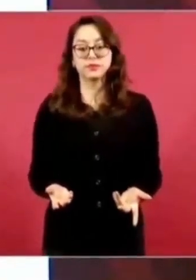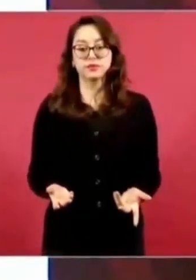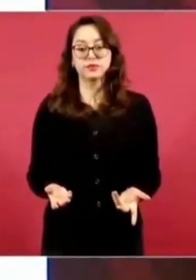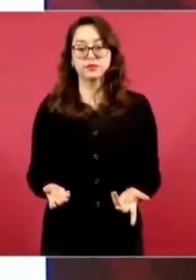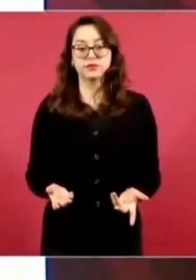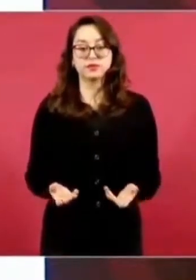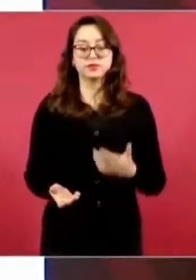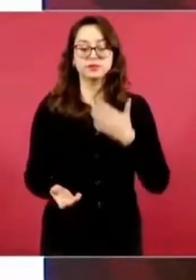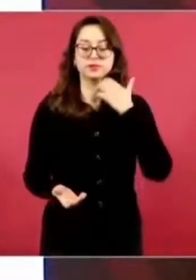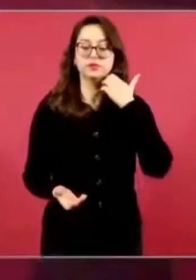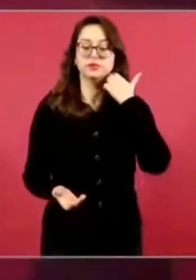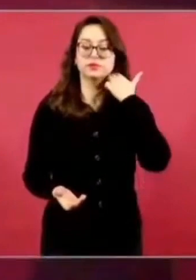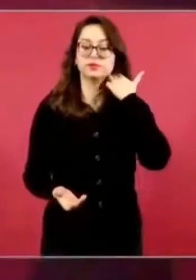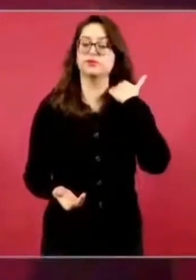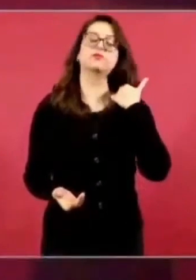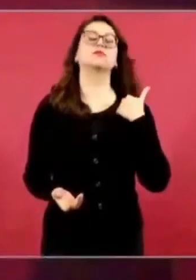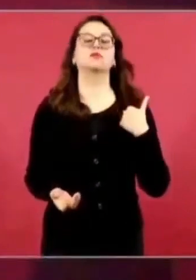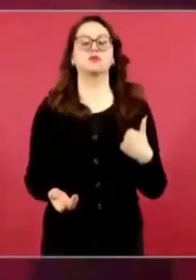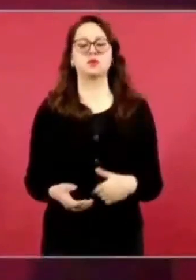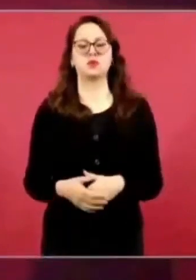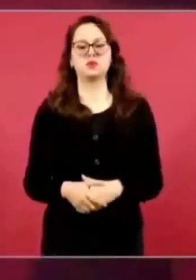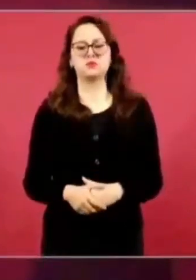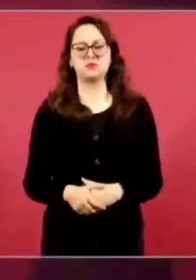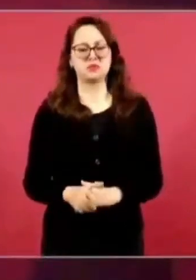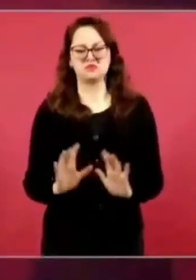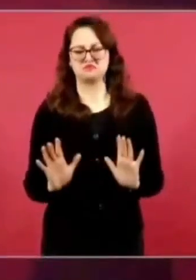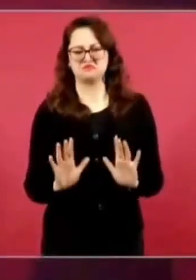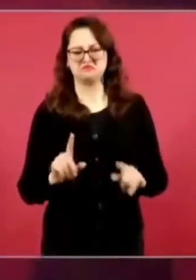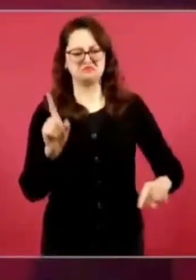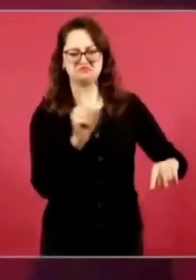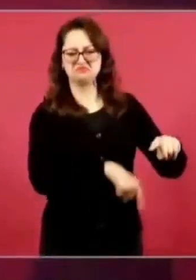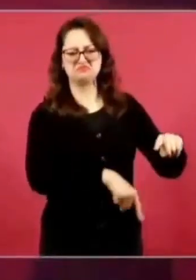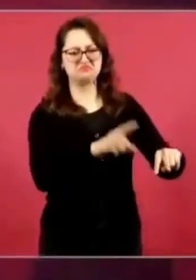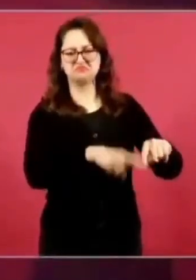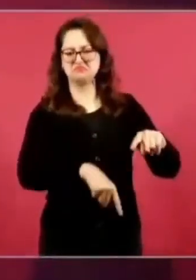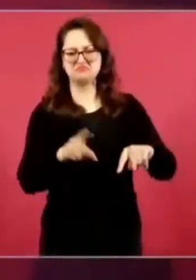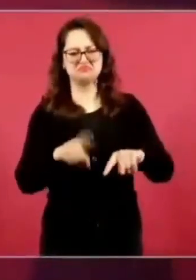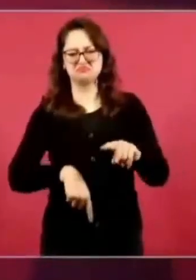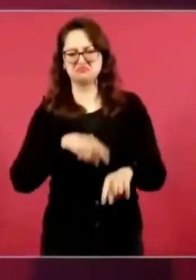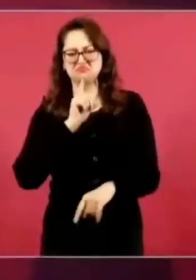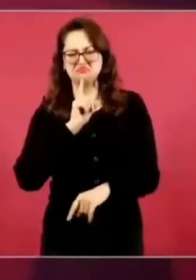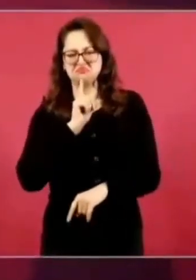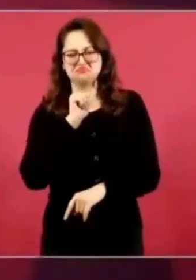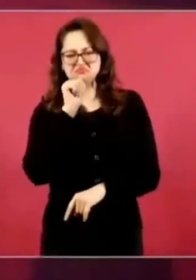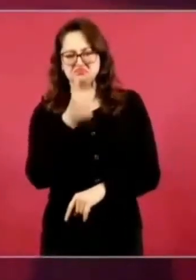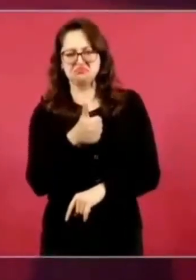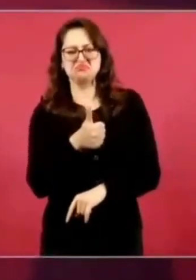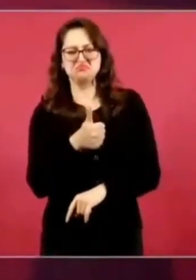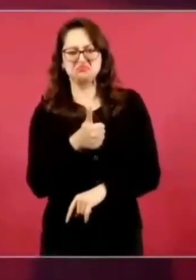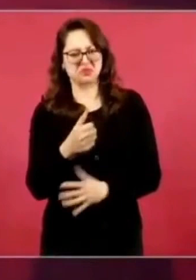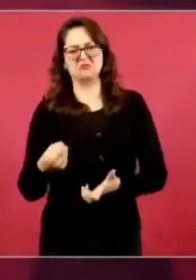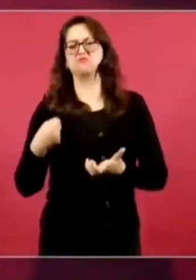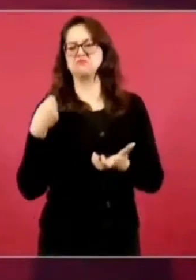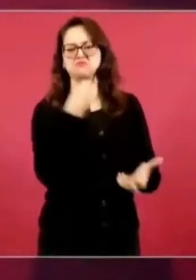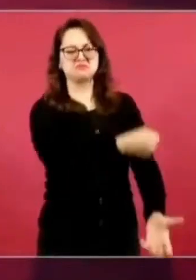o seguimos manteniendo al Instituto de la Transparencia.